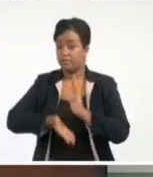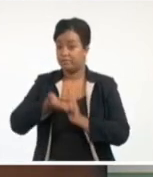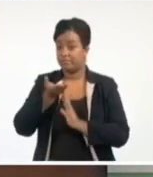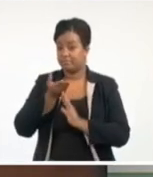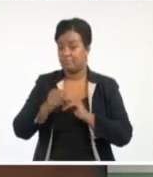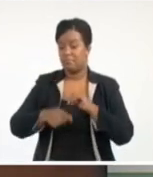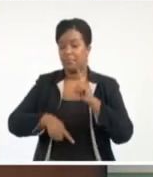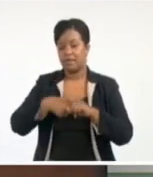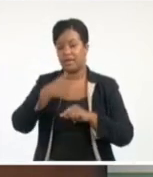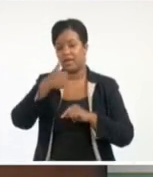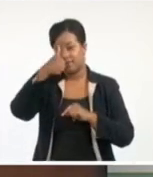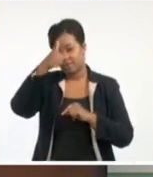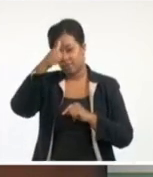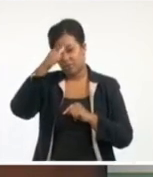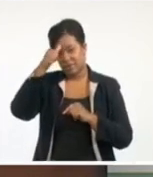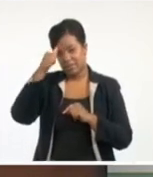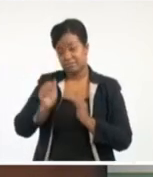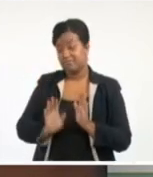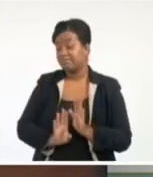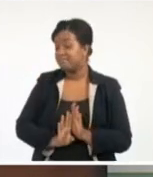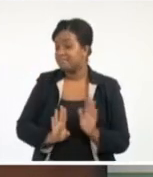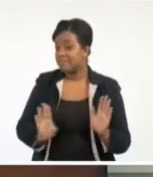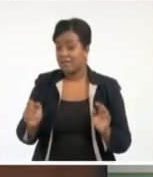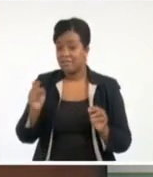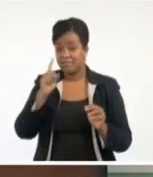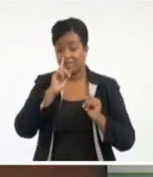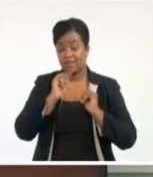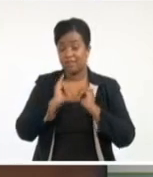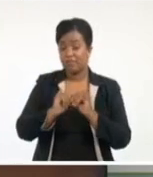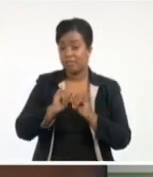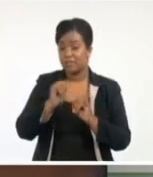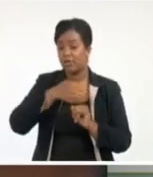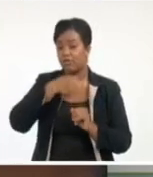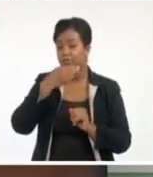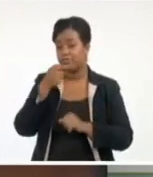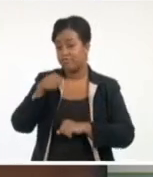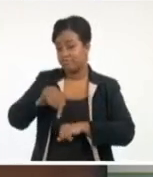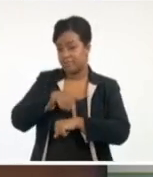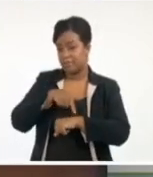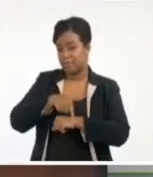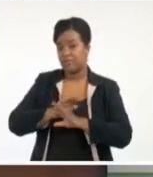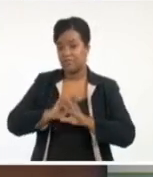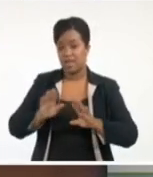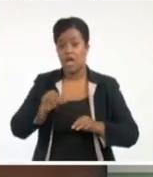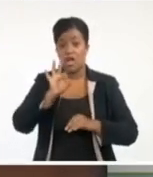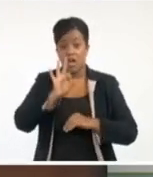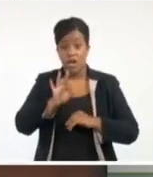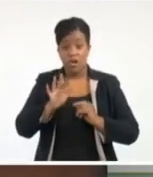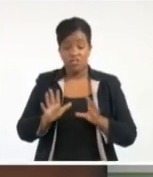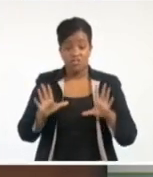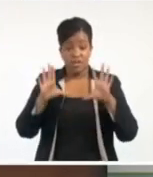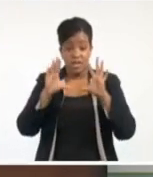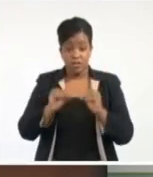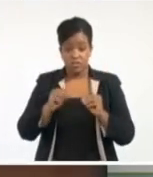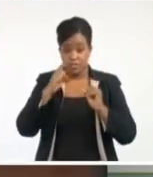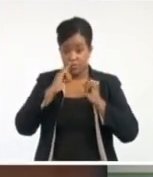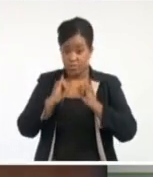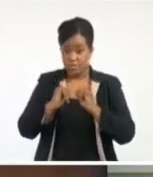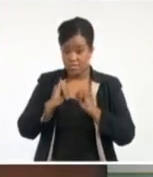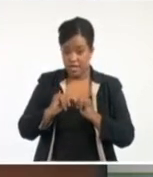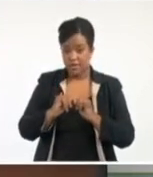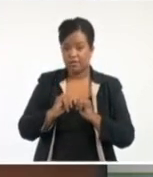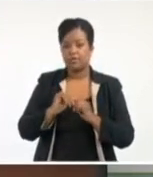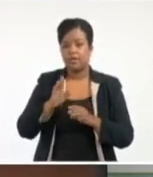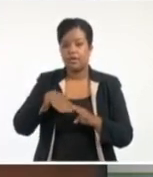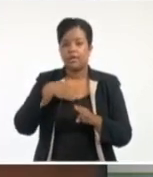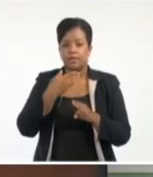Bueno, hasta aquí la información que quiero darles por este momento. A las 8 de la noche en el estelar del noticiero y a